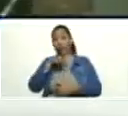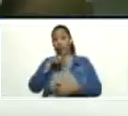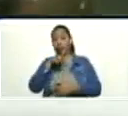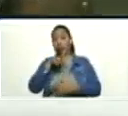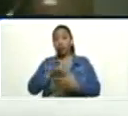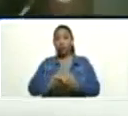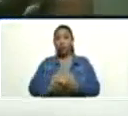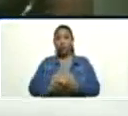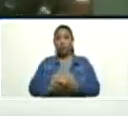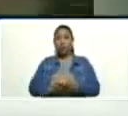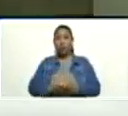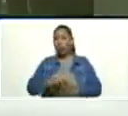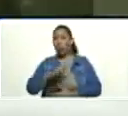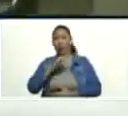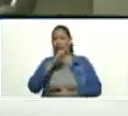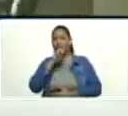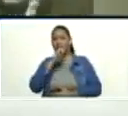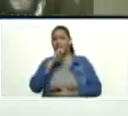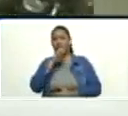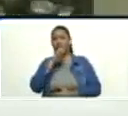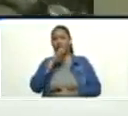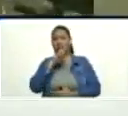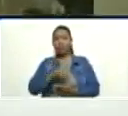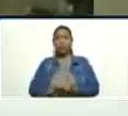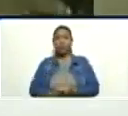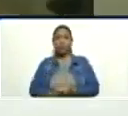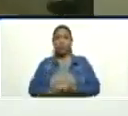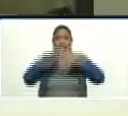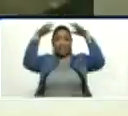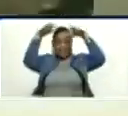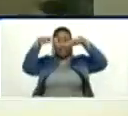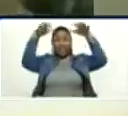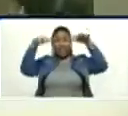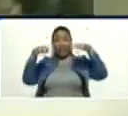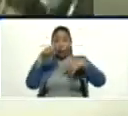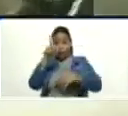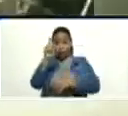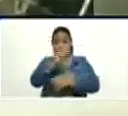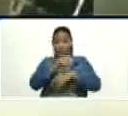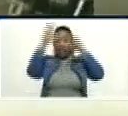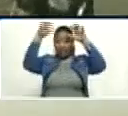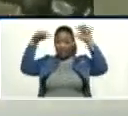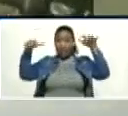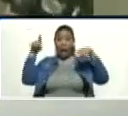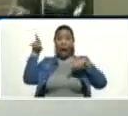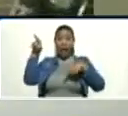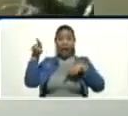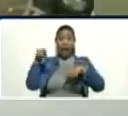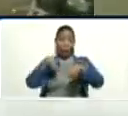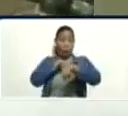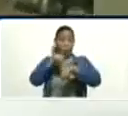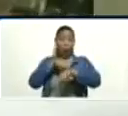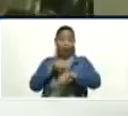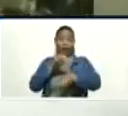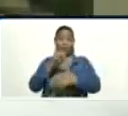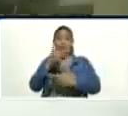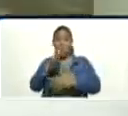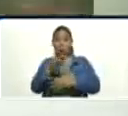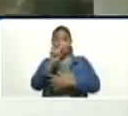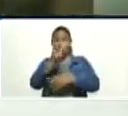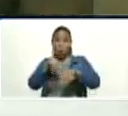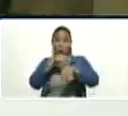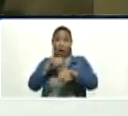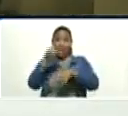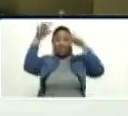con furia, todo el agua, que pudiera caer en un mes, dos meses, la descarga en horas. Y se provoca